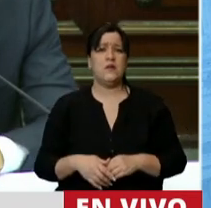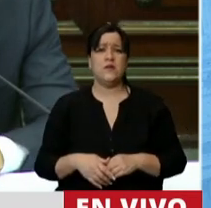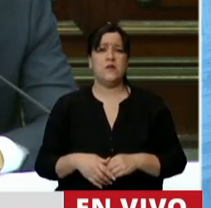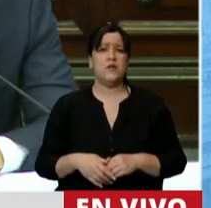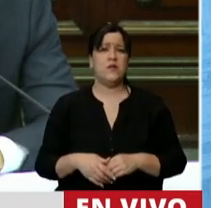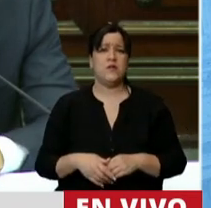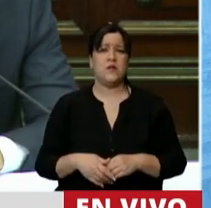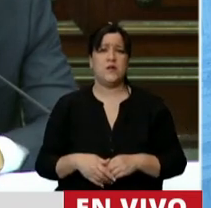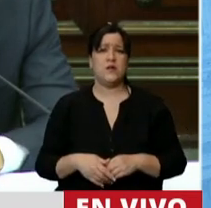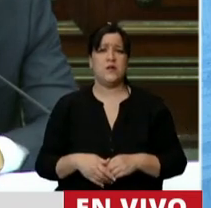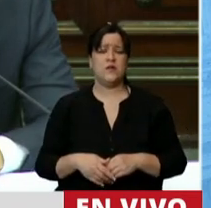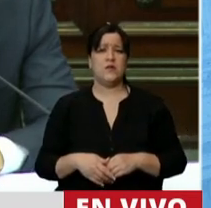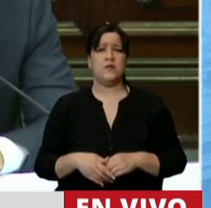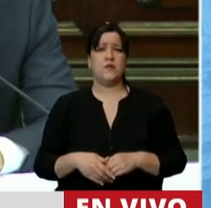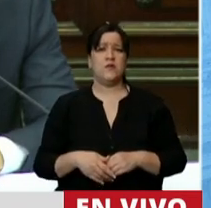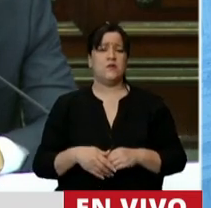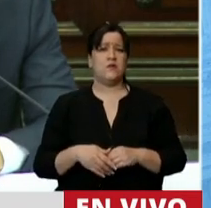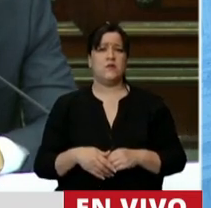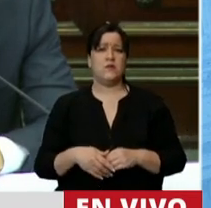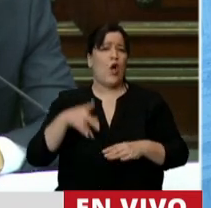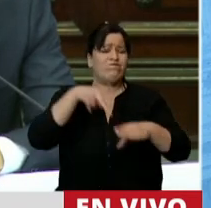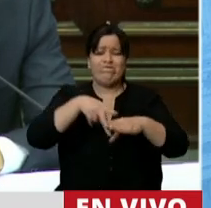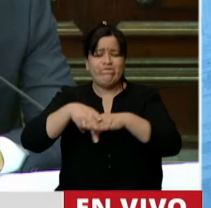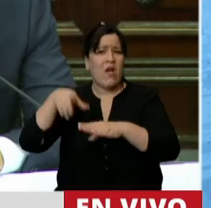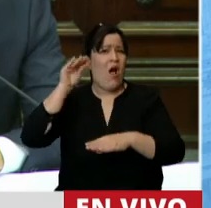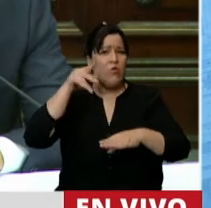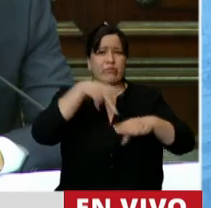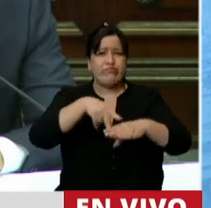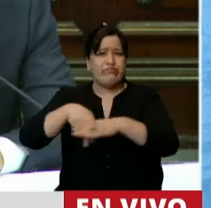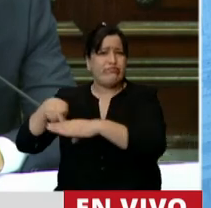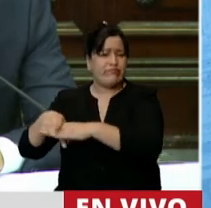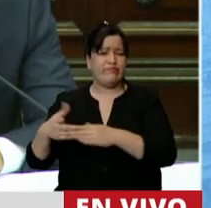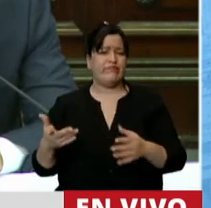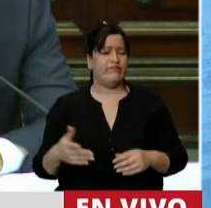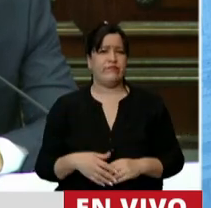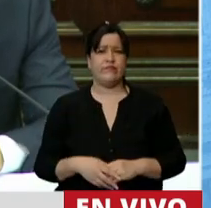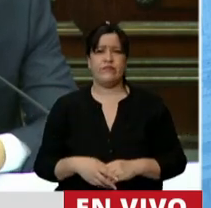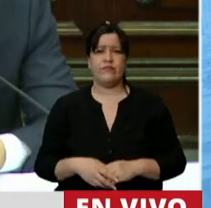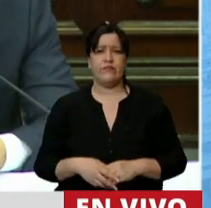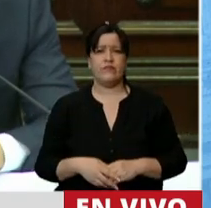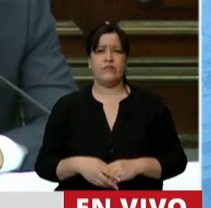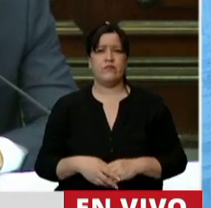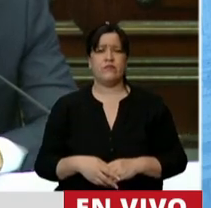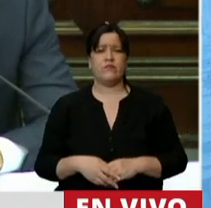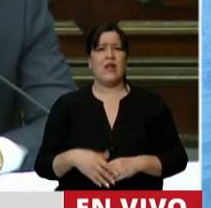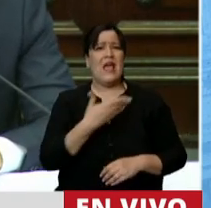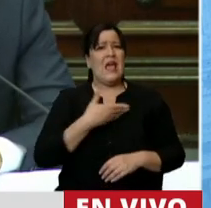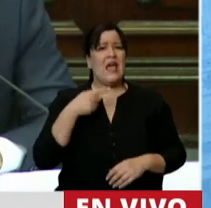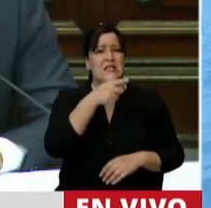defenderse. Porque es el principio de inocencia. A los que no tienen derecho. Es agarrar el Estado como herramienta.